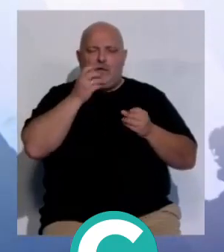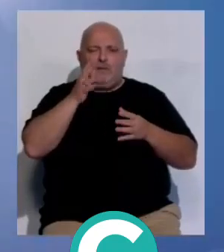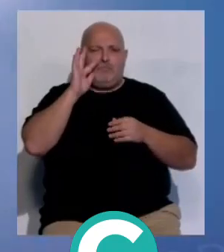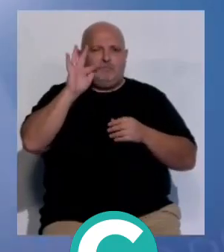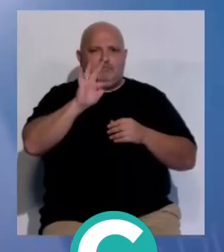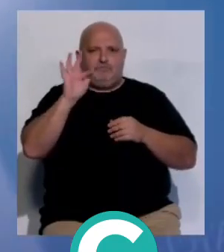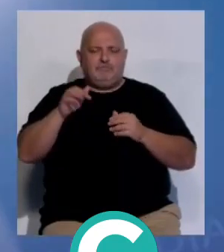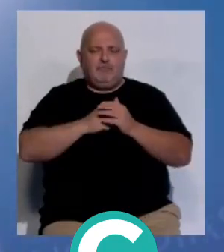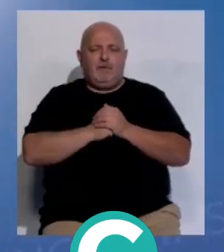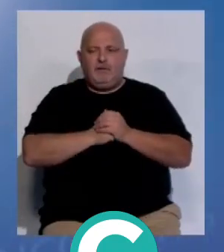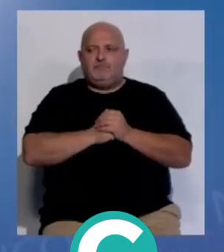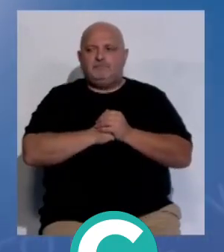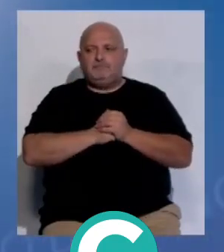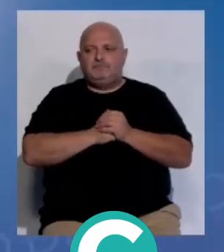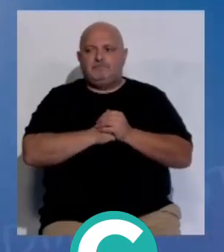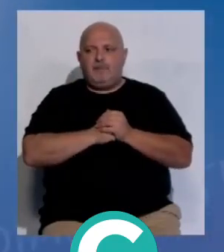todos los detalles Miguel Velasco